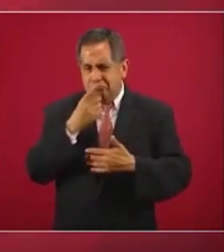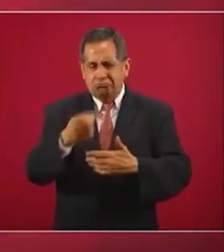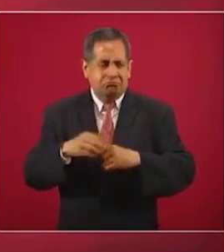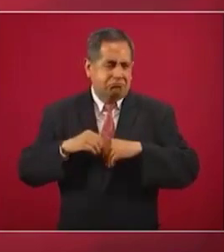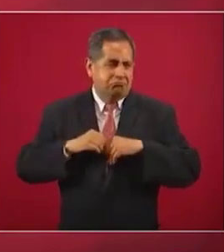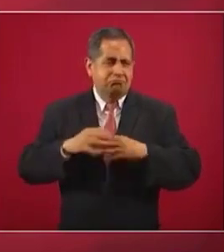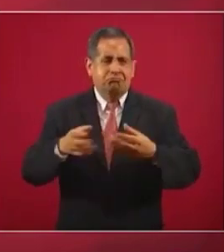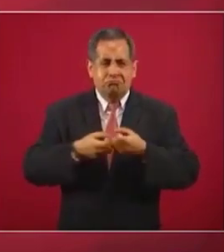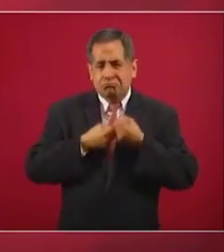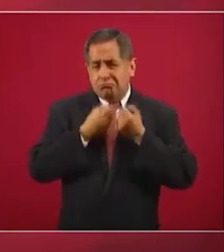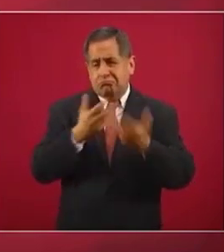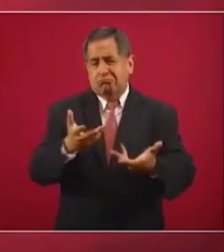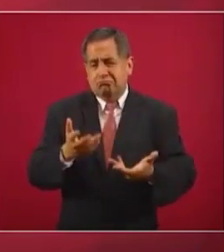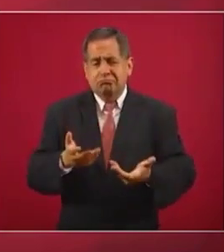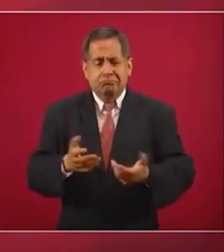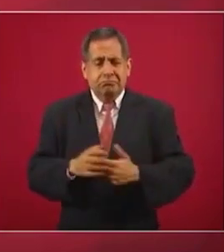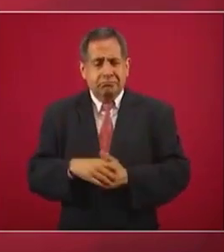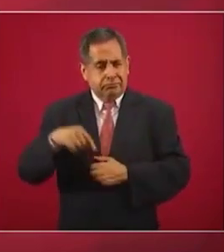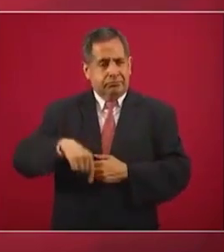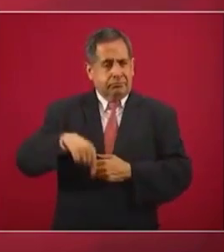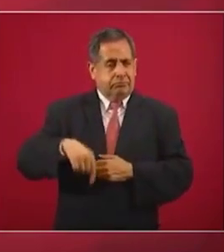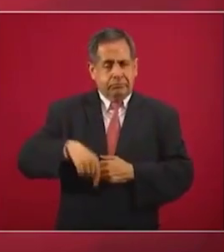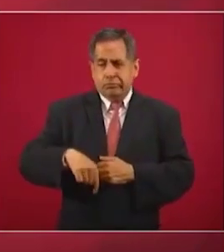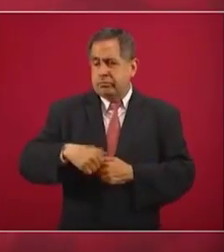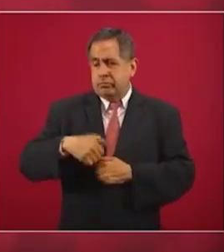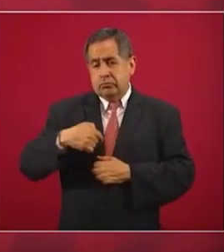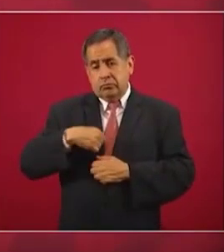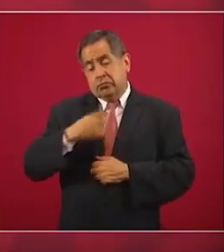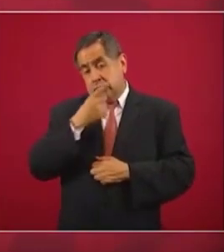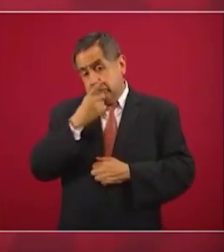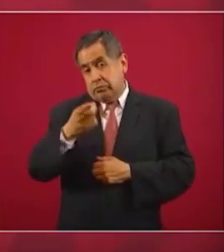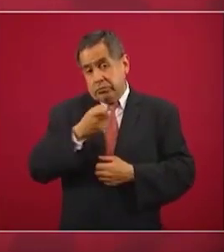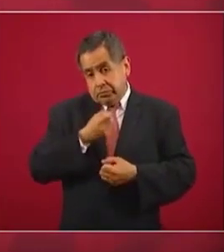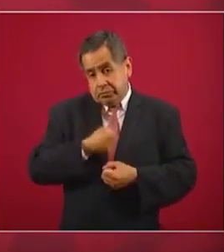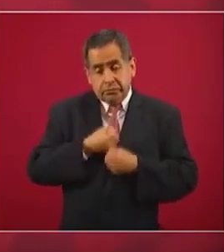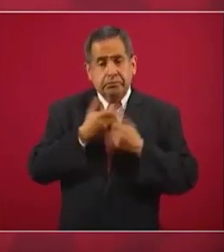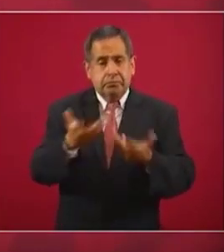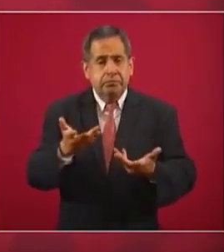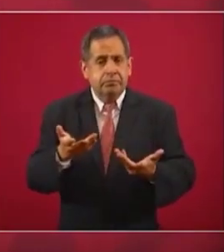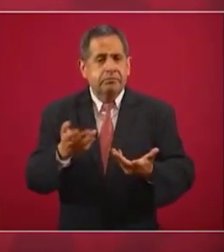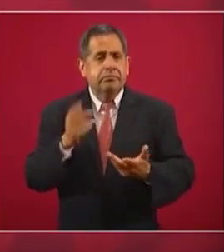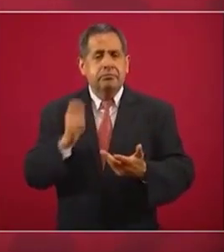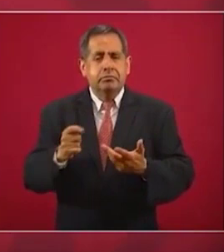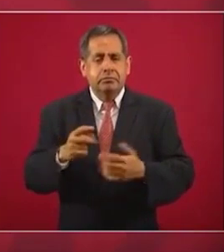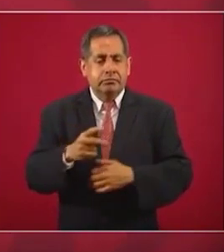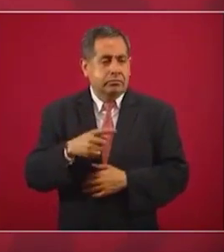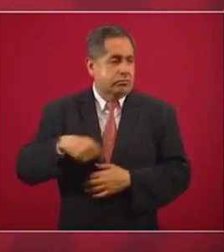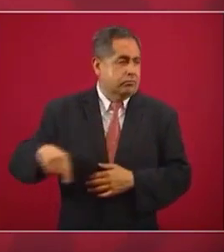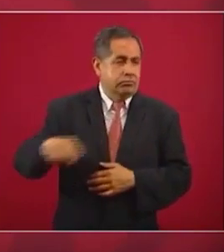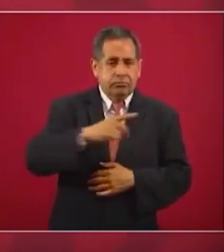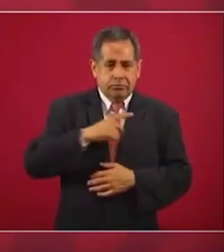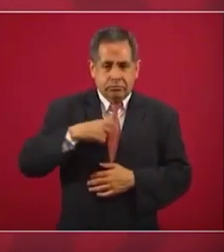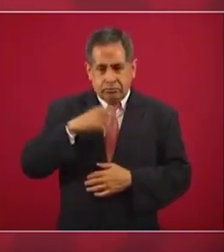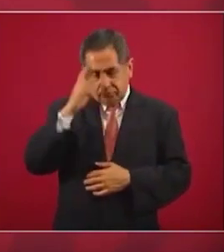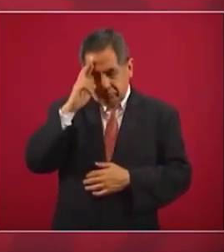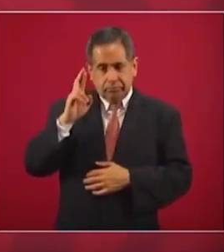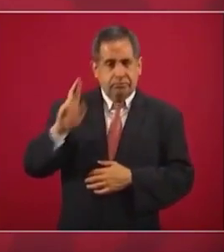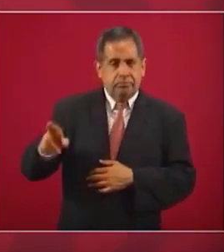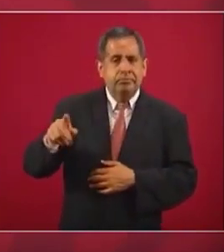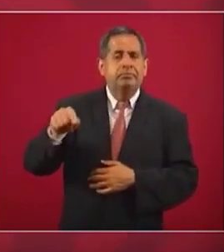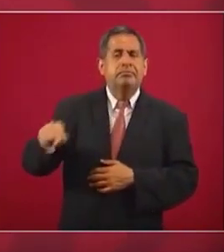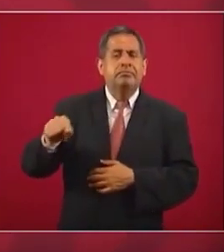expresé de que debíamos todos respetar